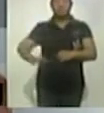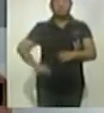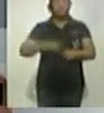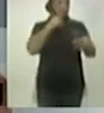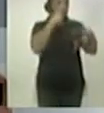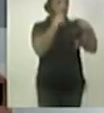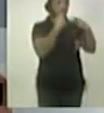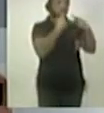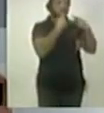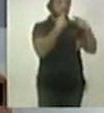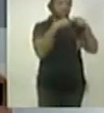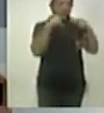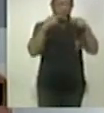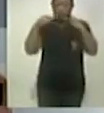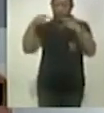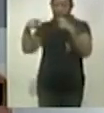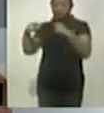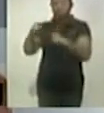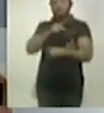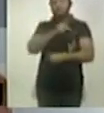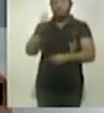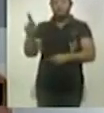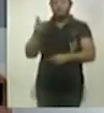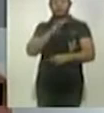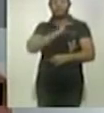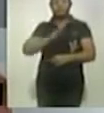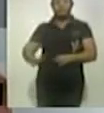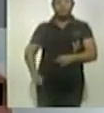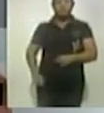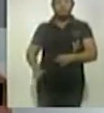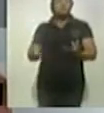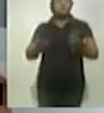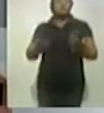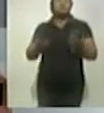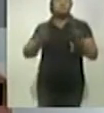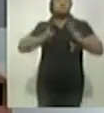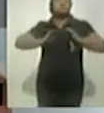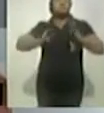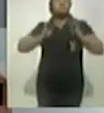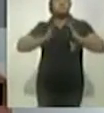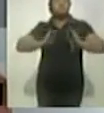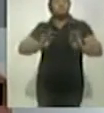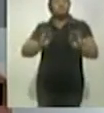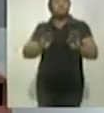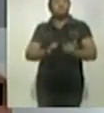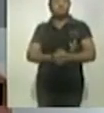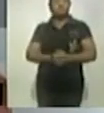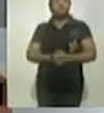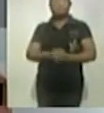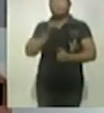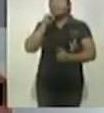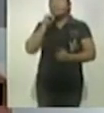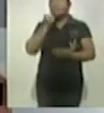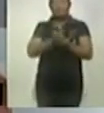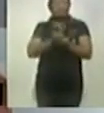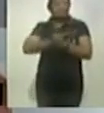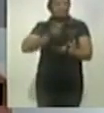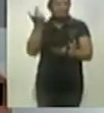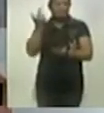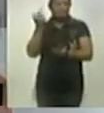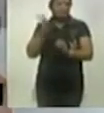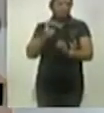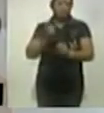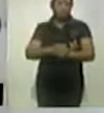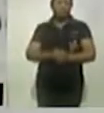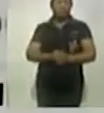estamos por entendidos que en las comunas, en estos municipios, no se registra nada al respecto de gravedad, ¿cierto? Es